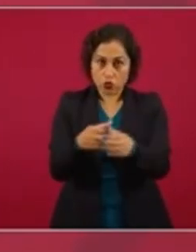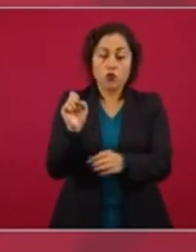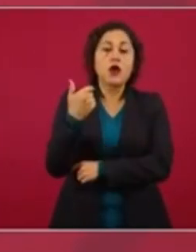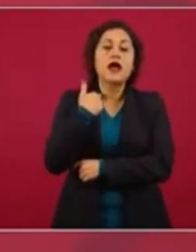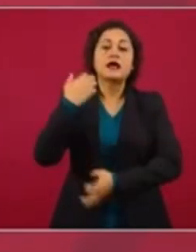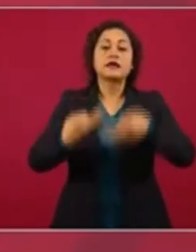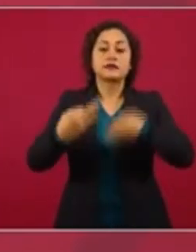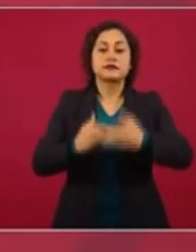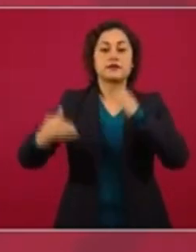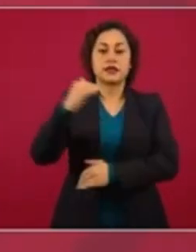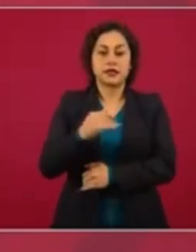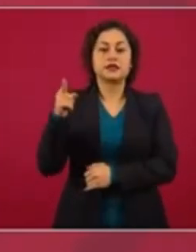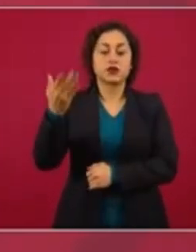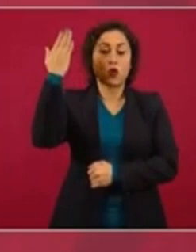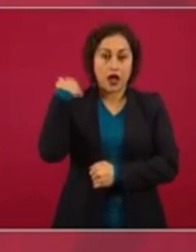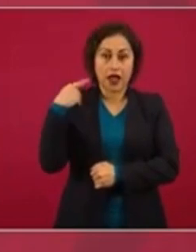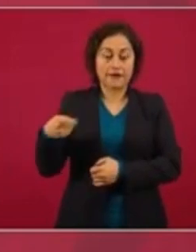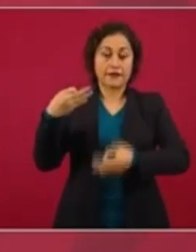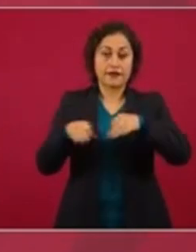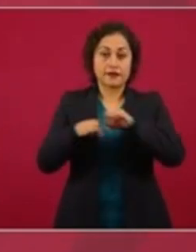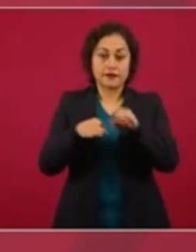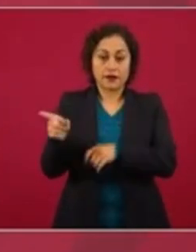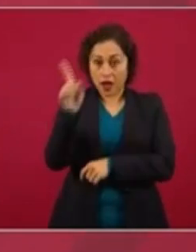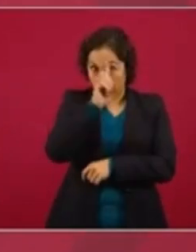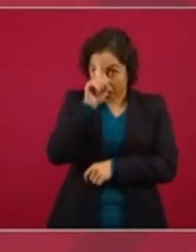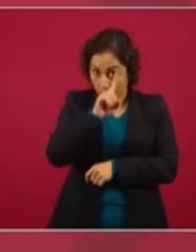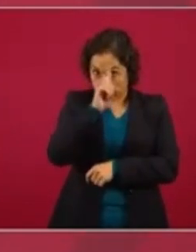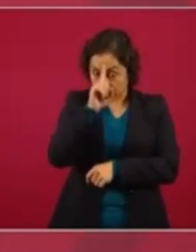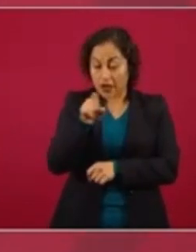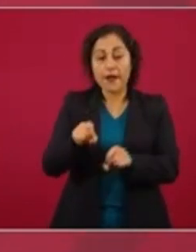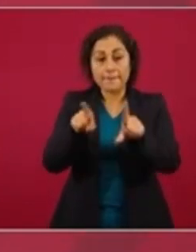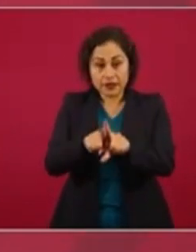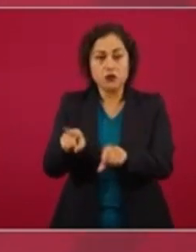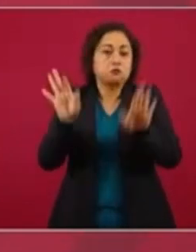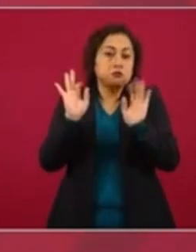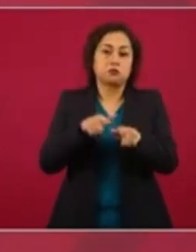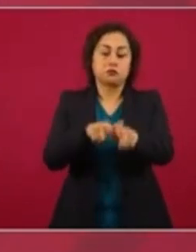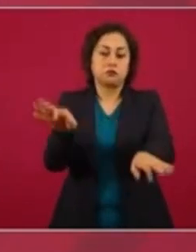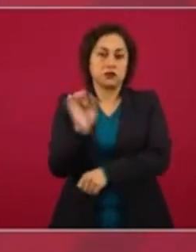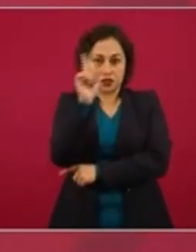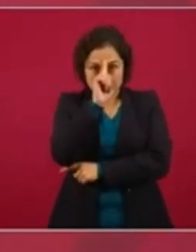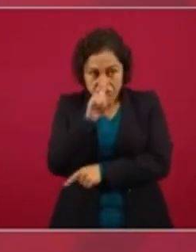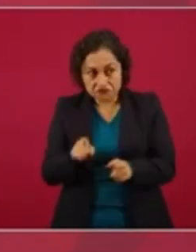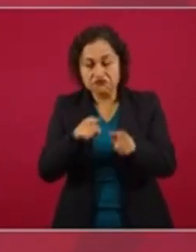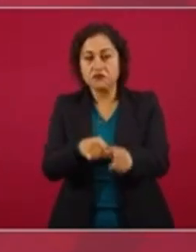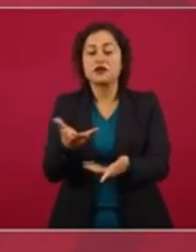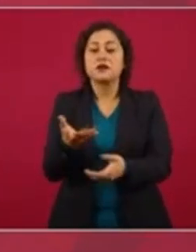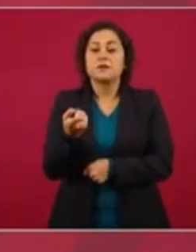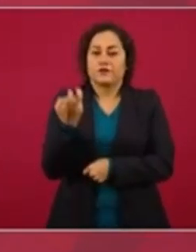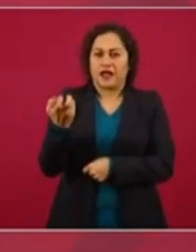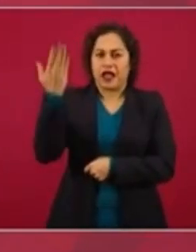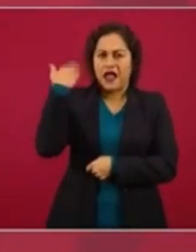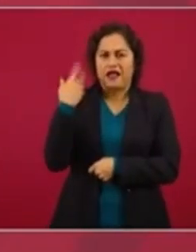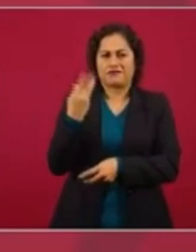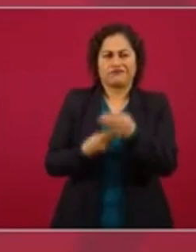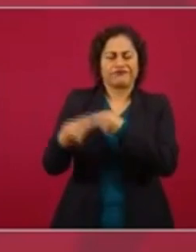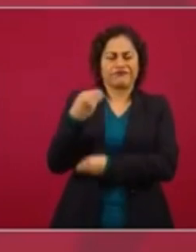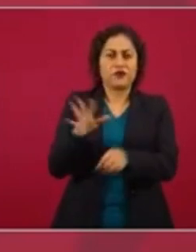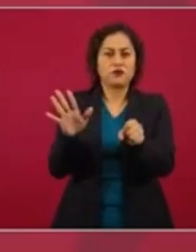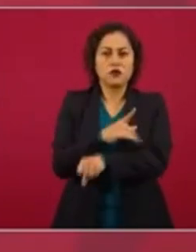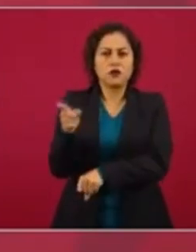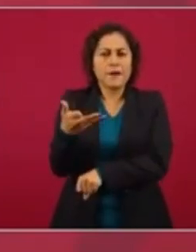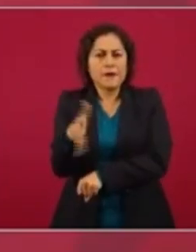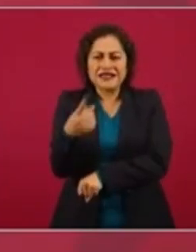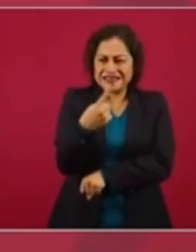de la corte que los asesoraba, o los sigue asesorando, Ramón Cosío. Porque fueron más de 100 amparos.